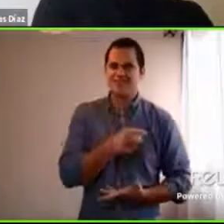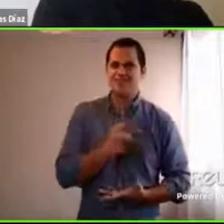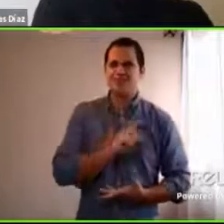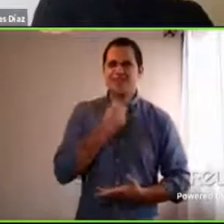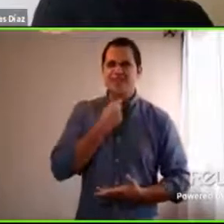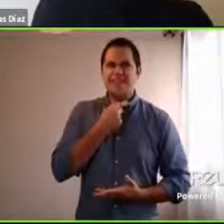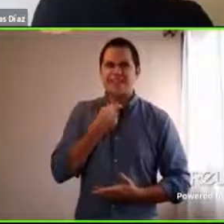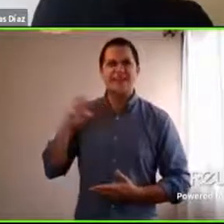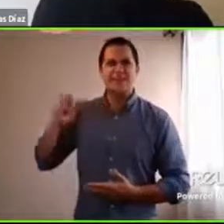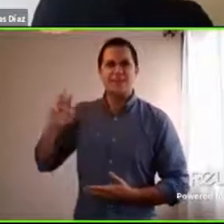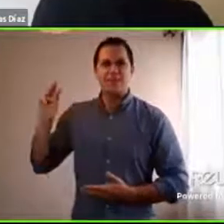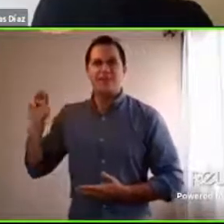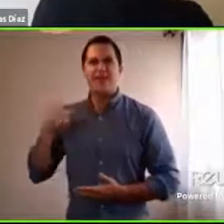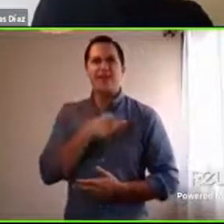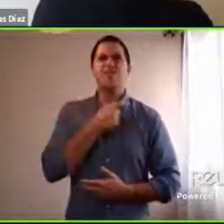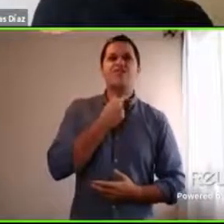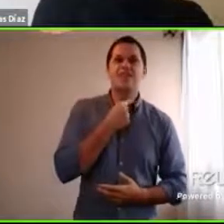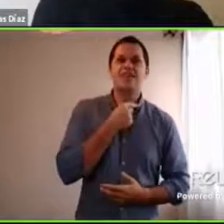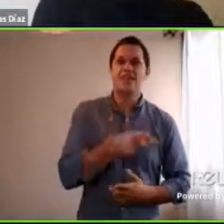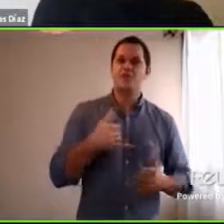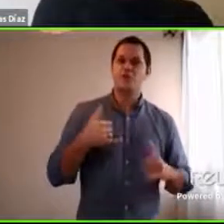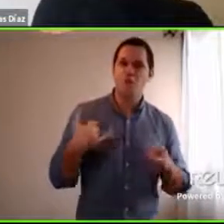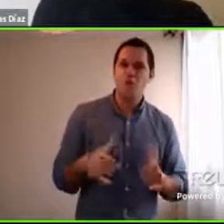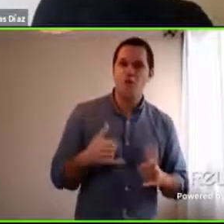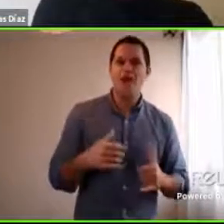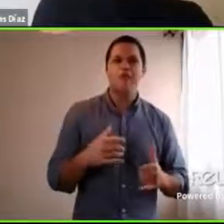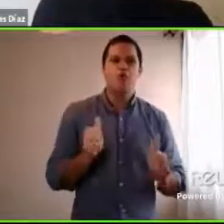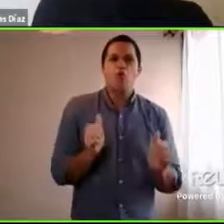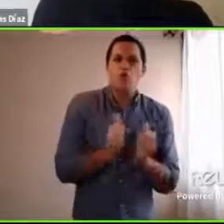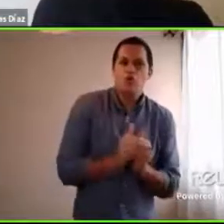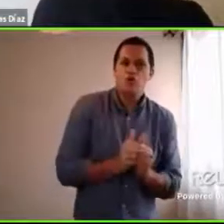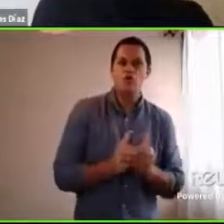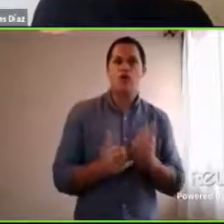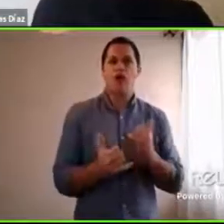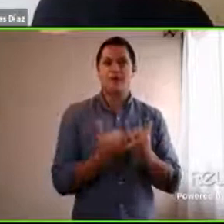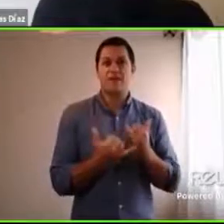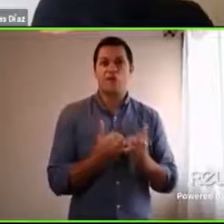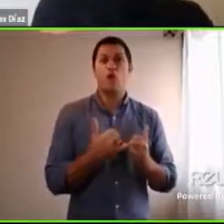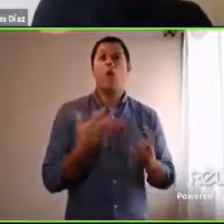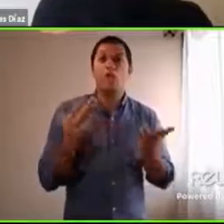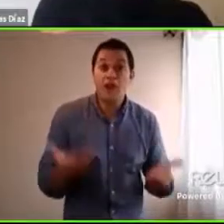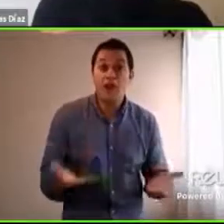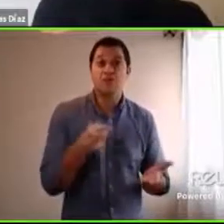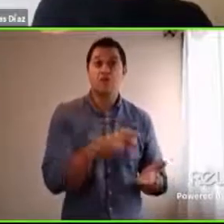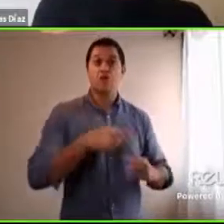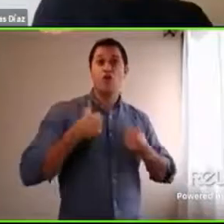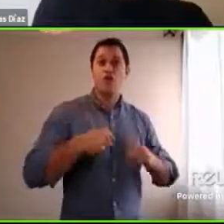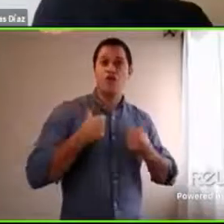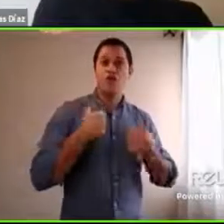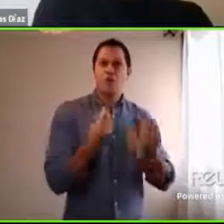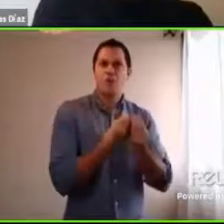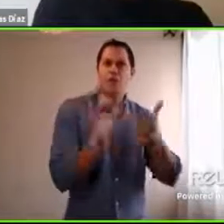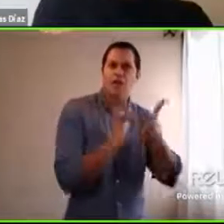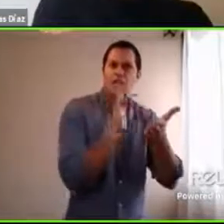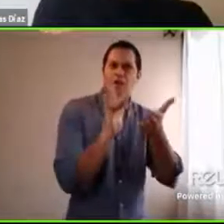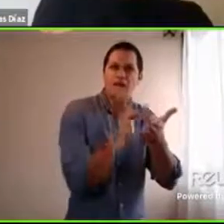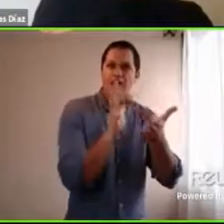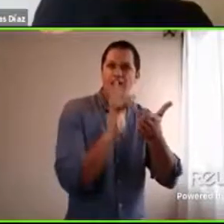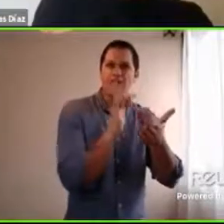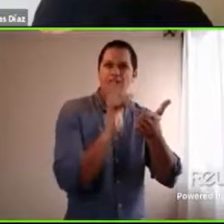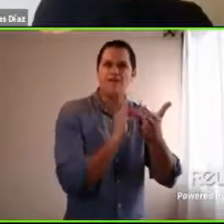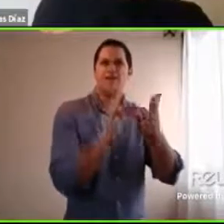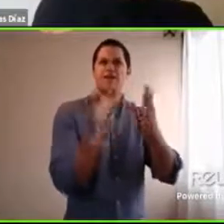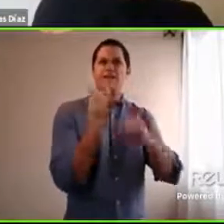eso tienen una sobredosis de redes virtuales. Cuando en otro momento la pelea, y quizás mi